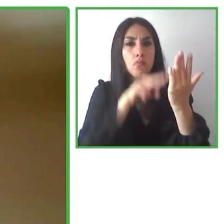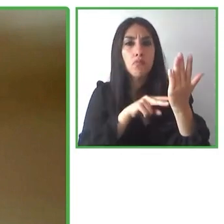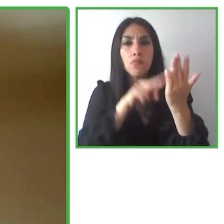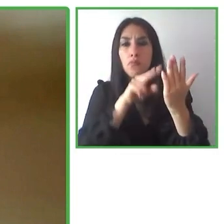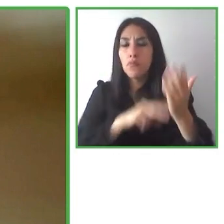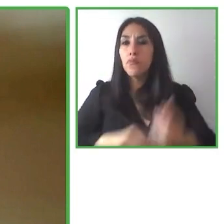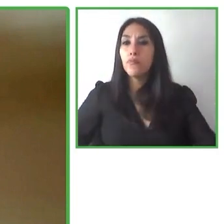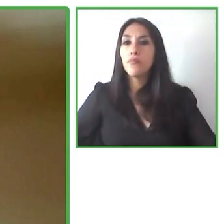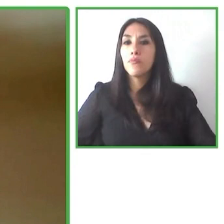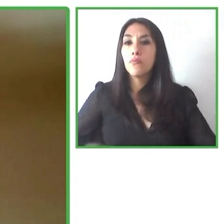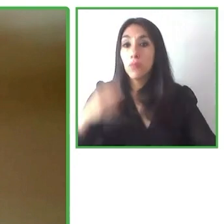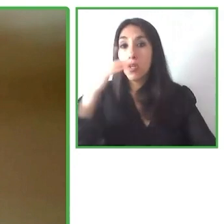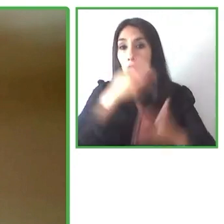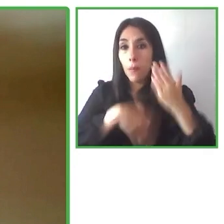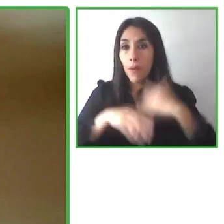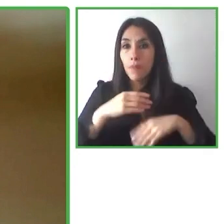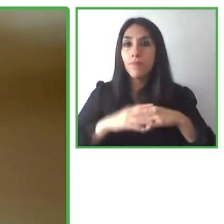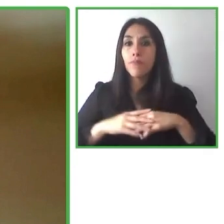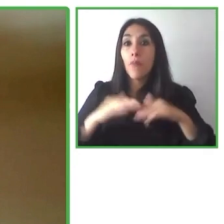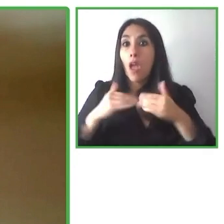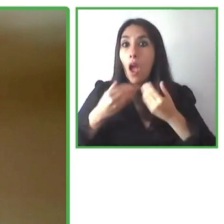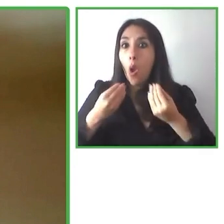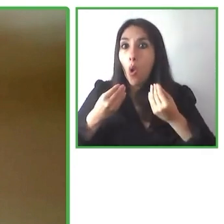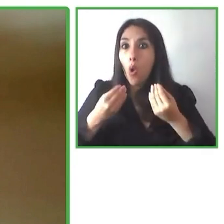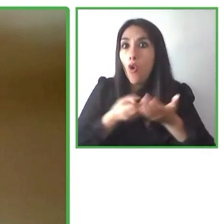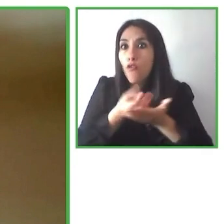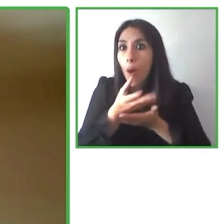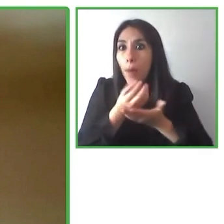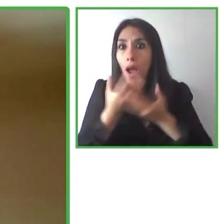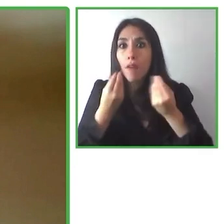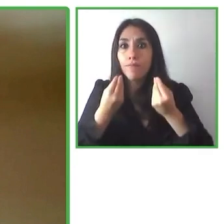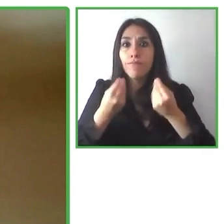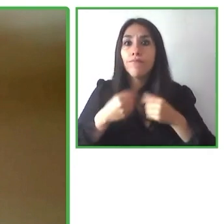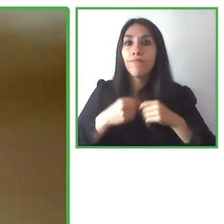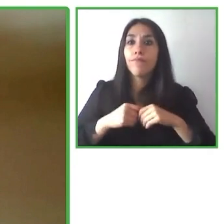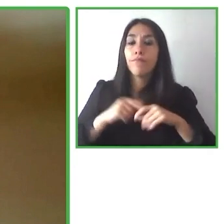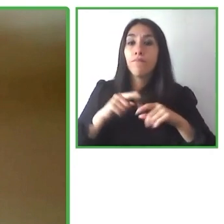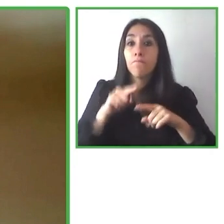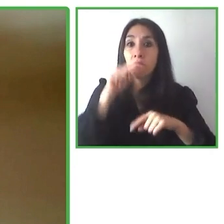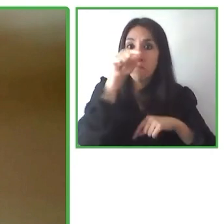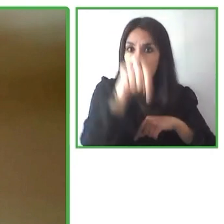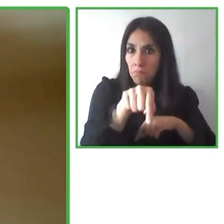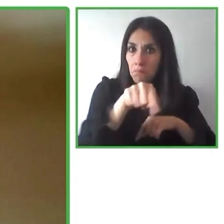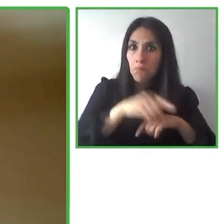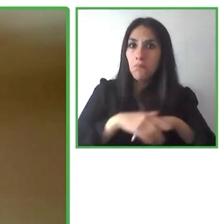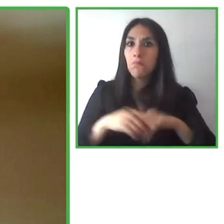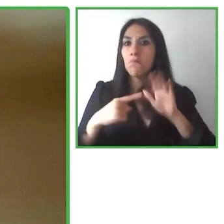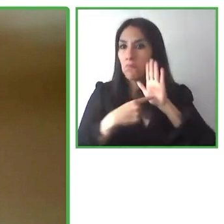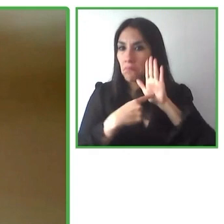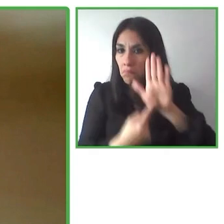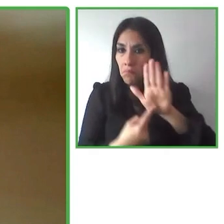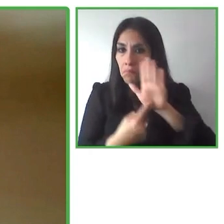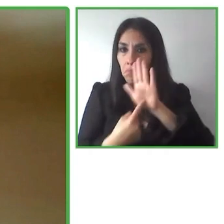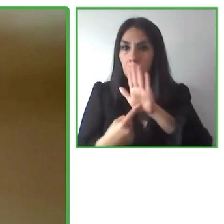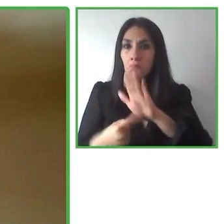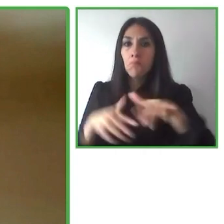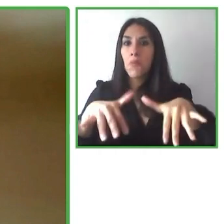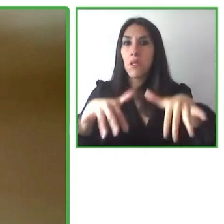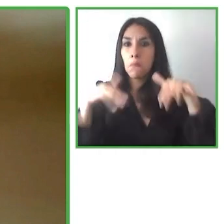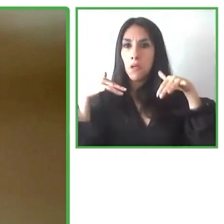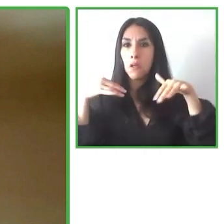usuarios donde pueden asistir a representaciones teatrales, exposiciones, proyecciones de cine y otros eventos culturales accesibles.